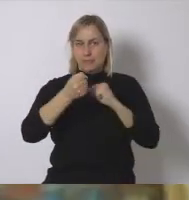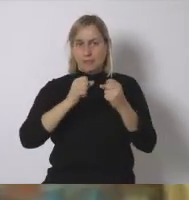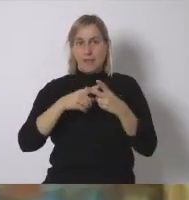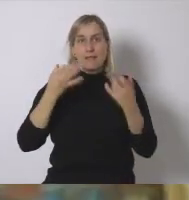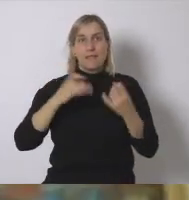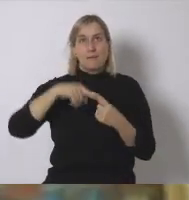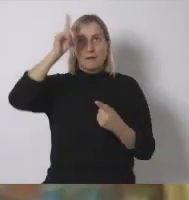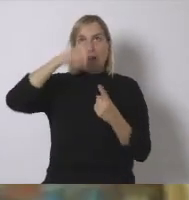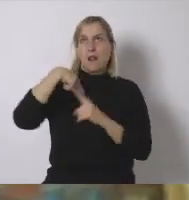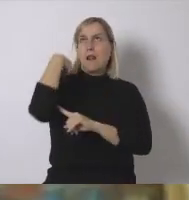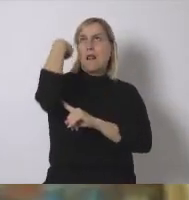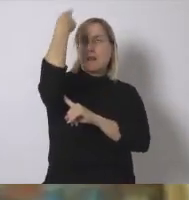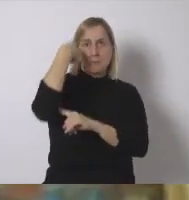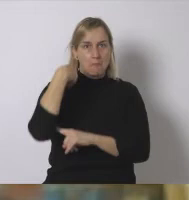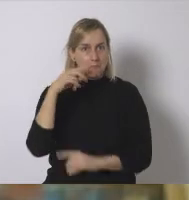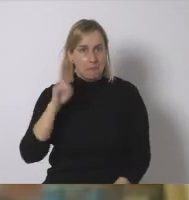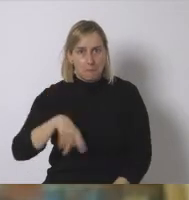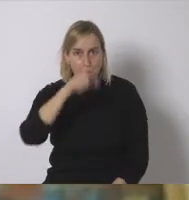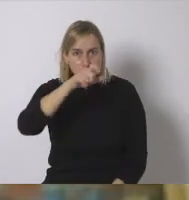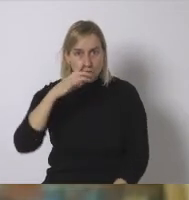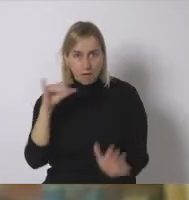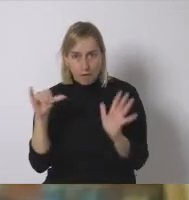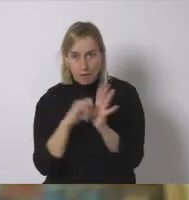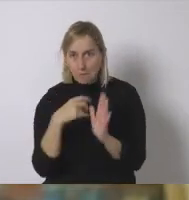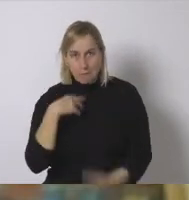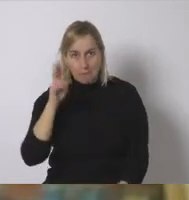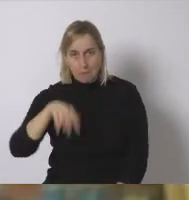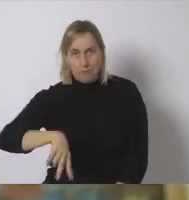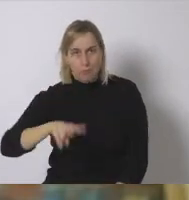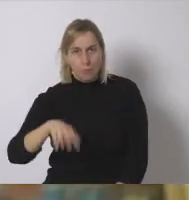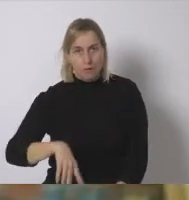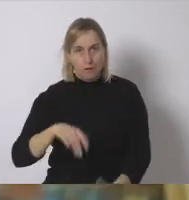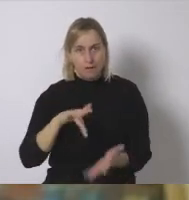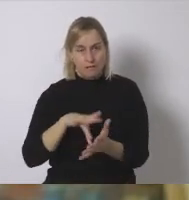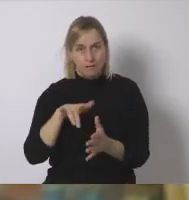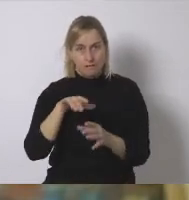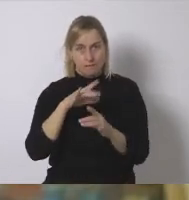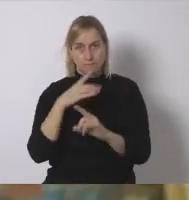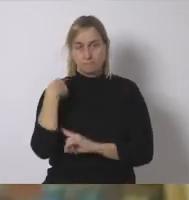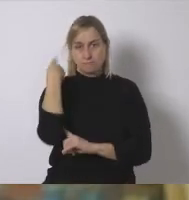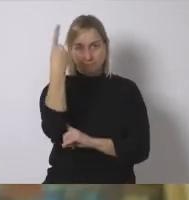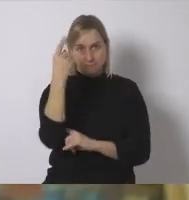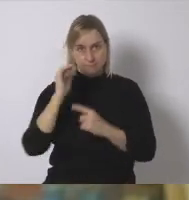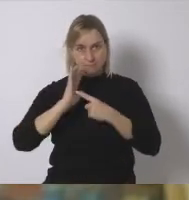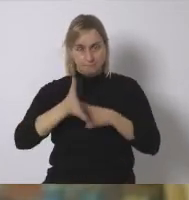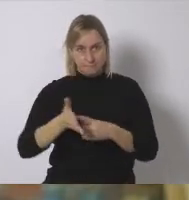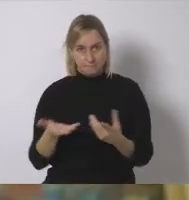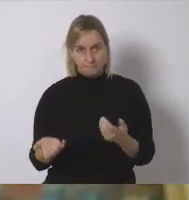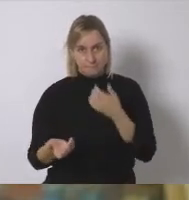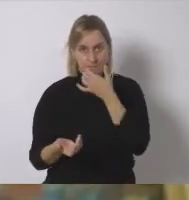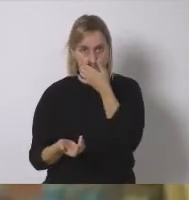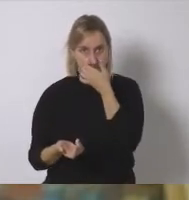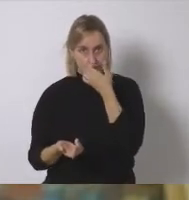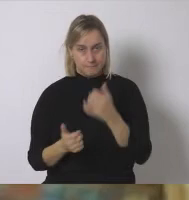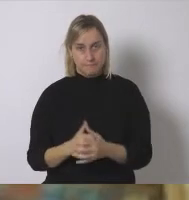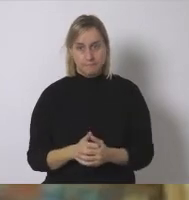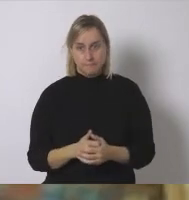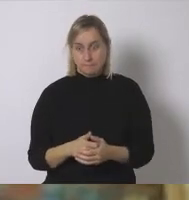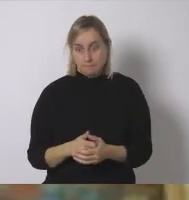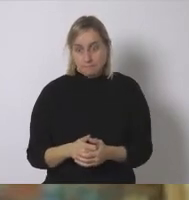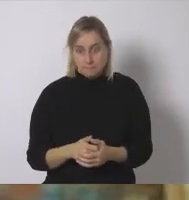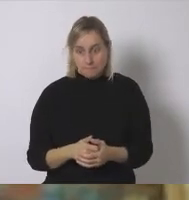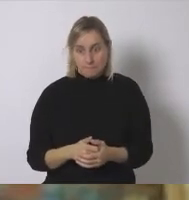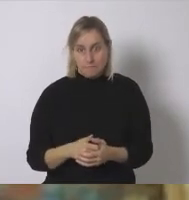nunca veo personas alrededor de estos grandes molinos de viento lo veo absolutamente